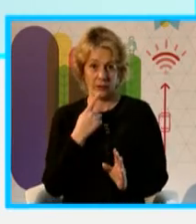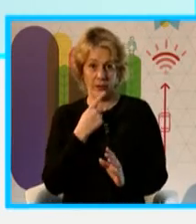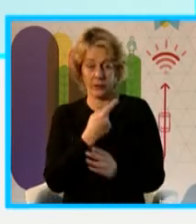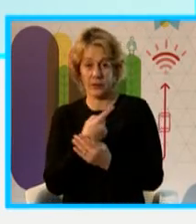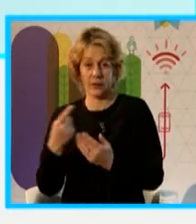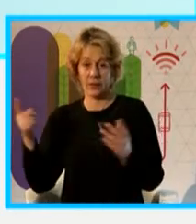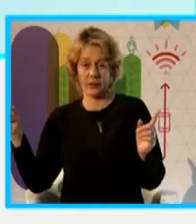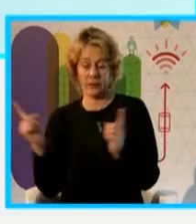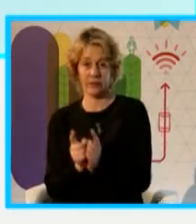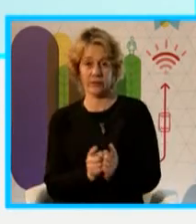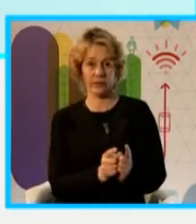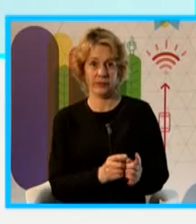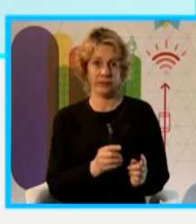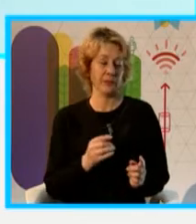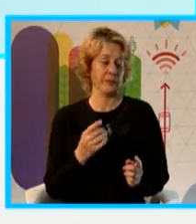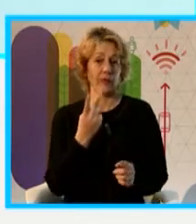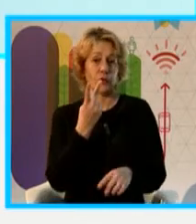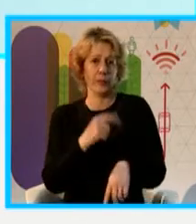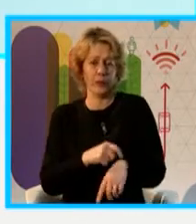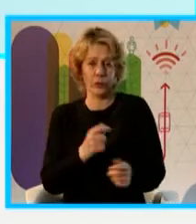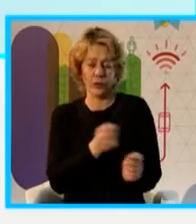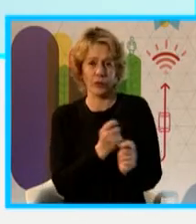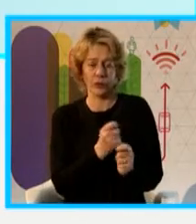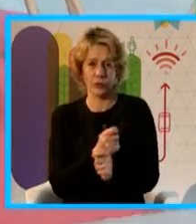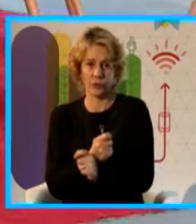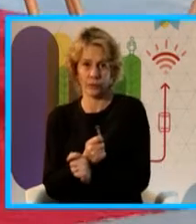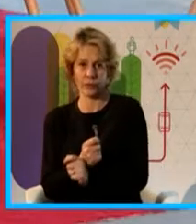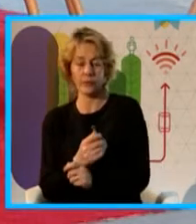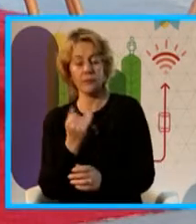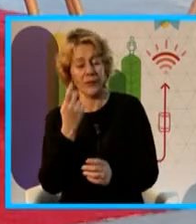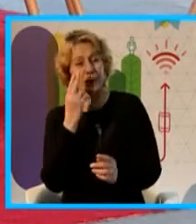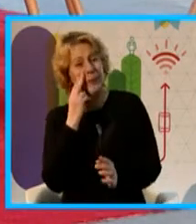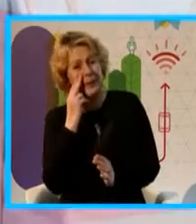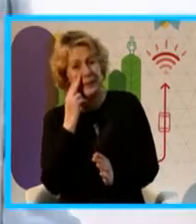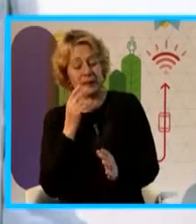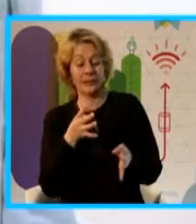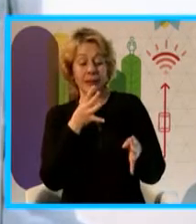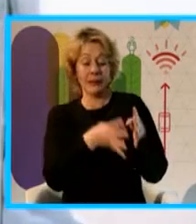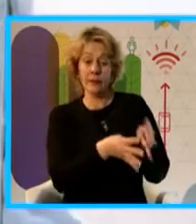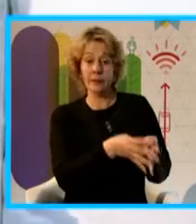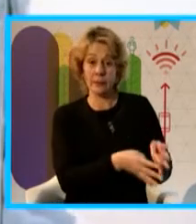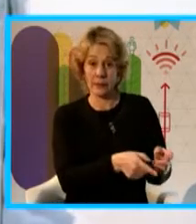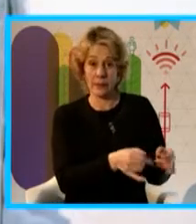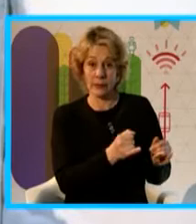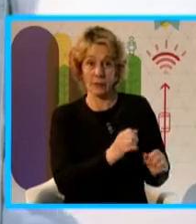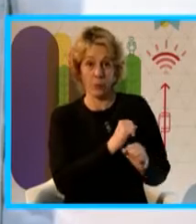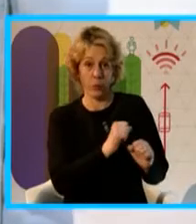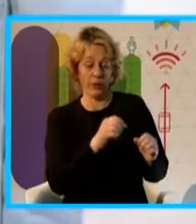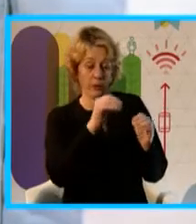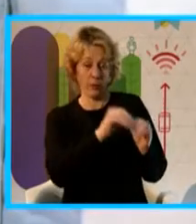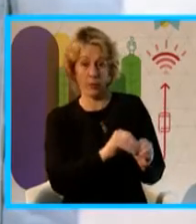pero tenía un problema, el equipo era capaz de conectarse automáticamente para que nosotros lo conectáramos en línea,